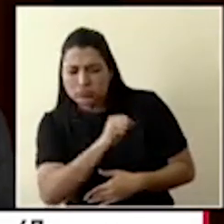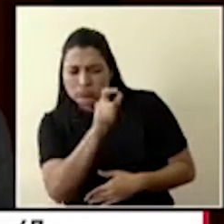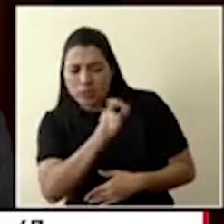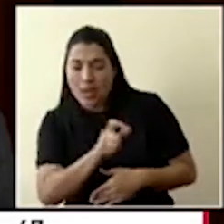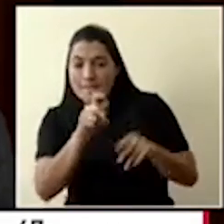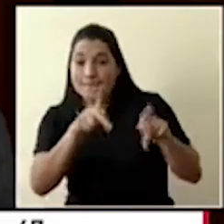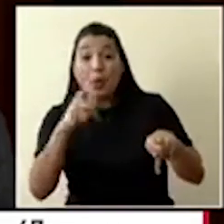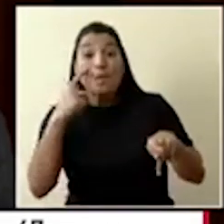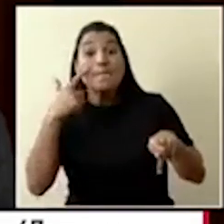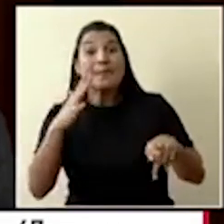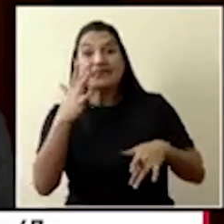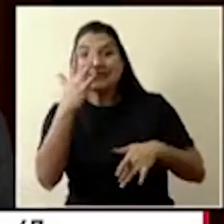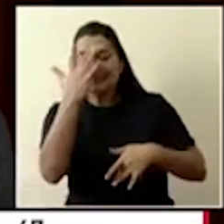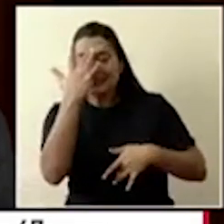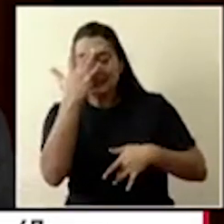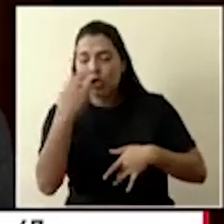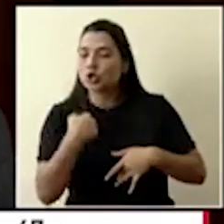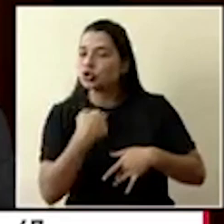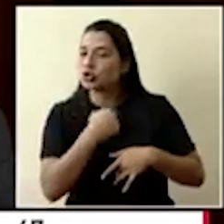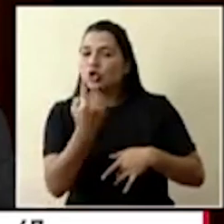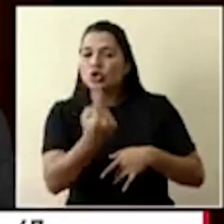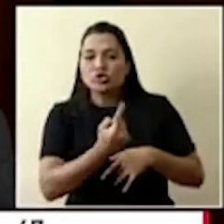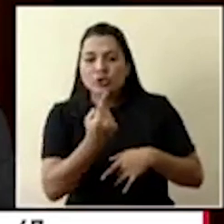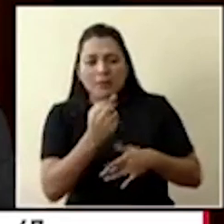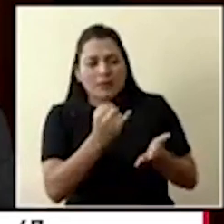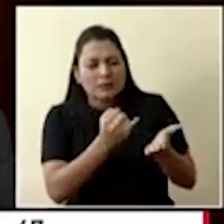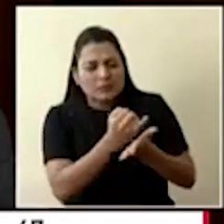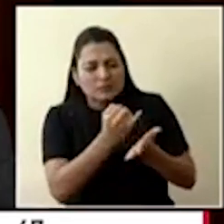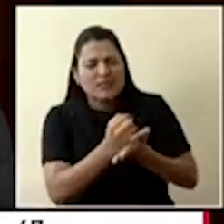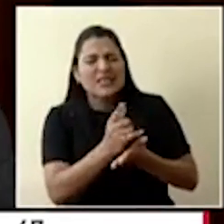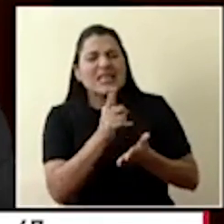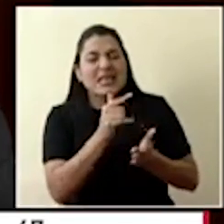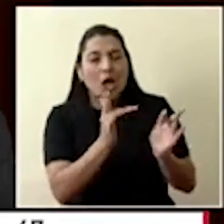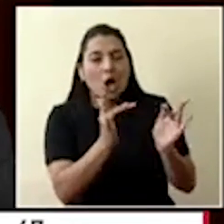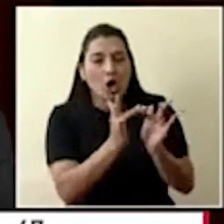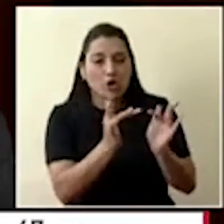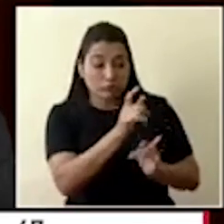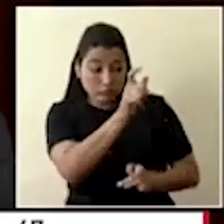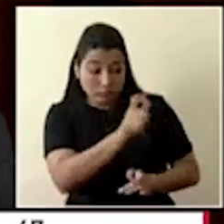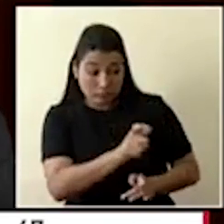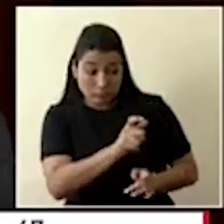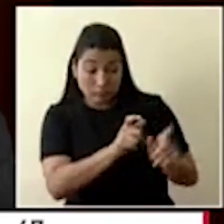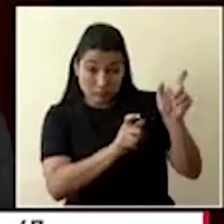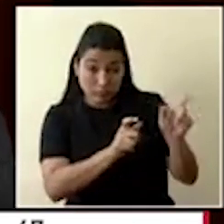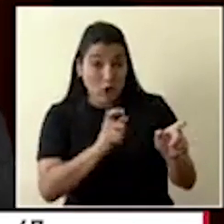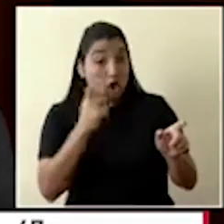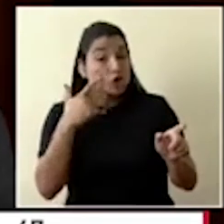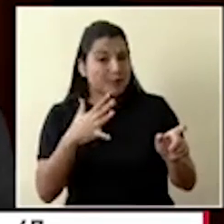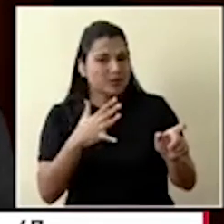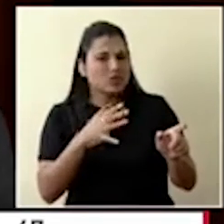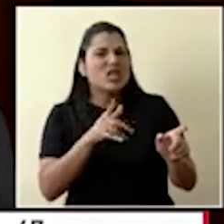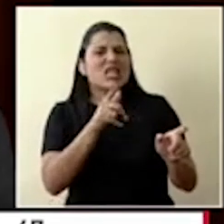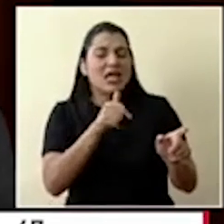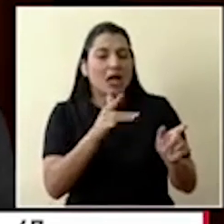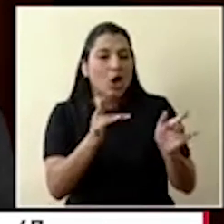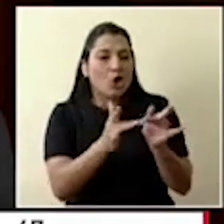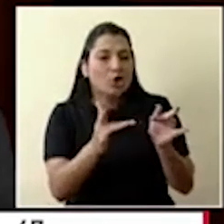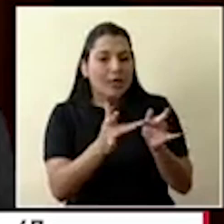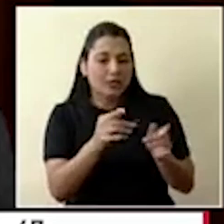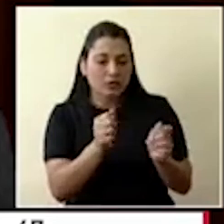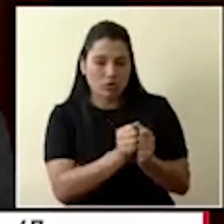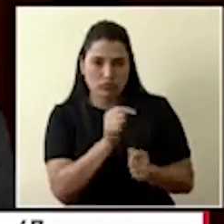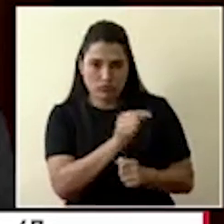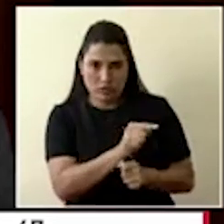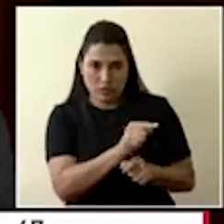contactos cercanos, porque ya hemos indicado que no es haber estado en contacto muy corto tiempo,